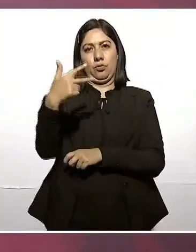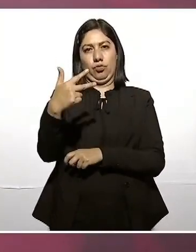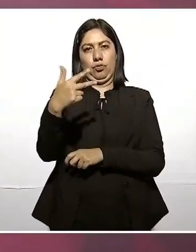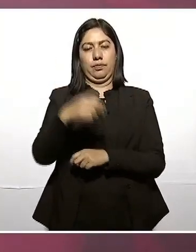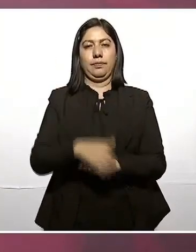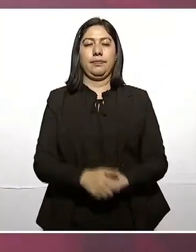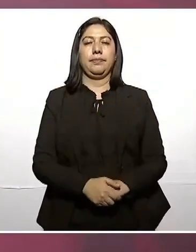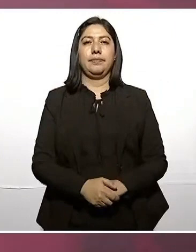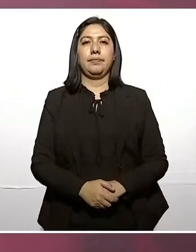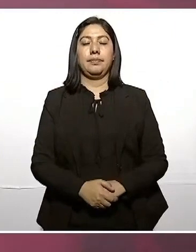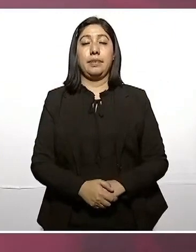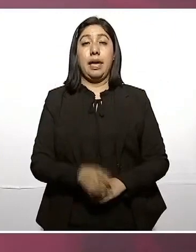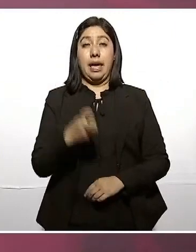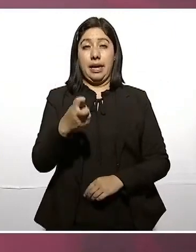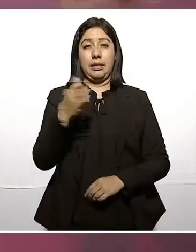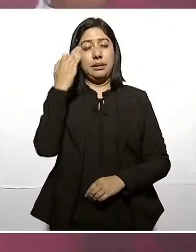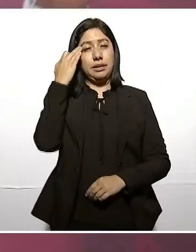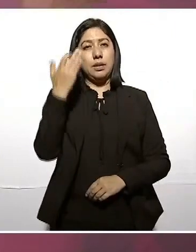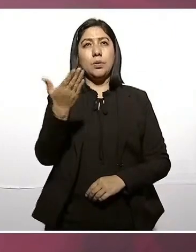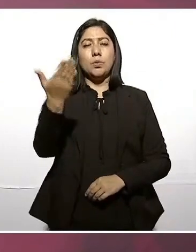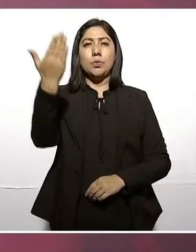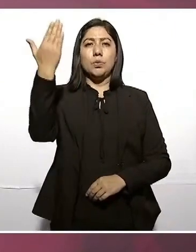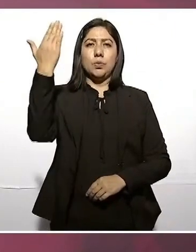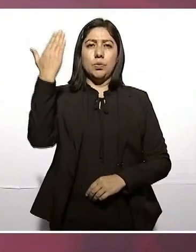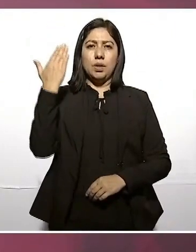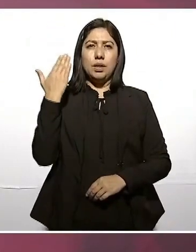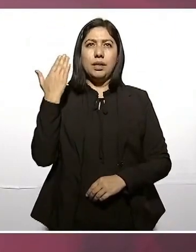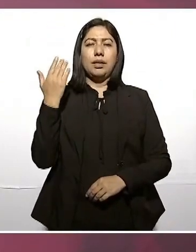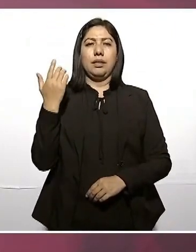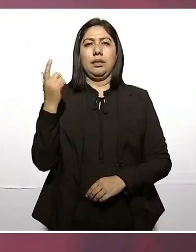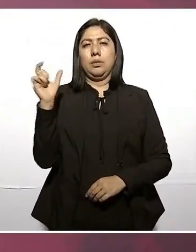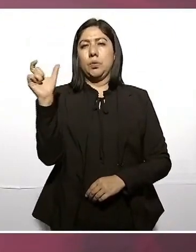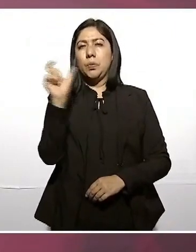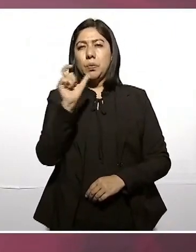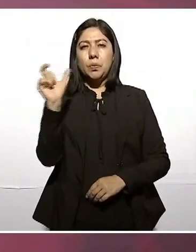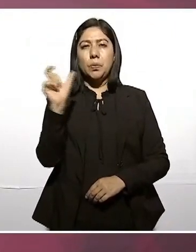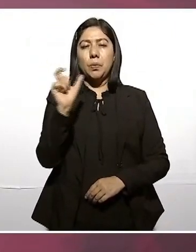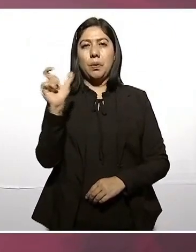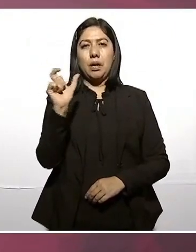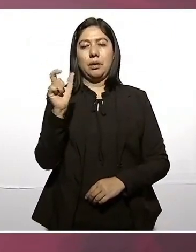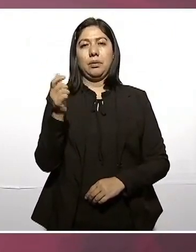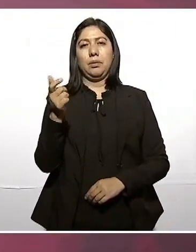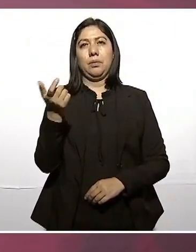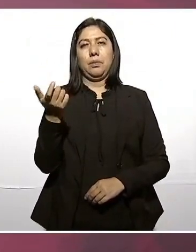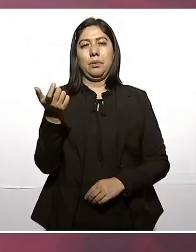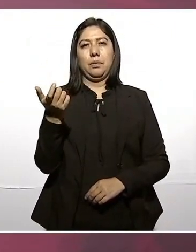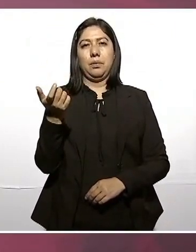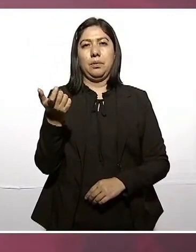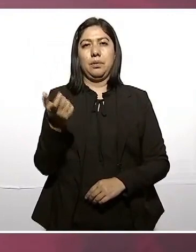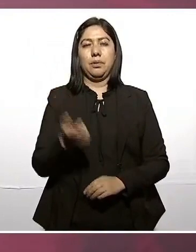cuando ya se habían